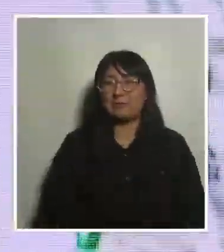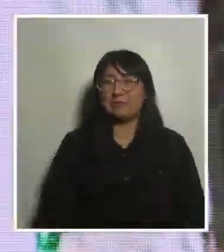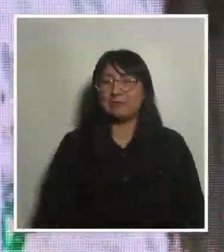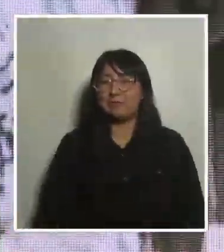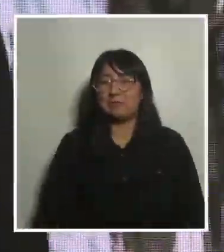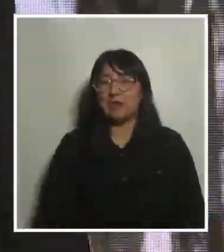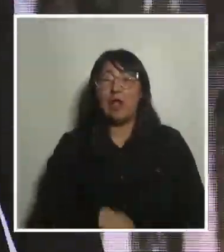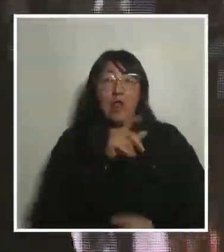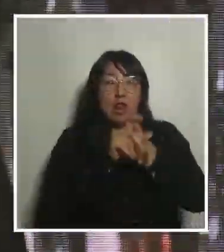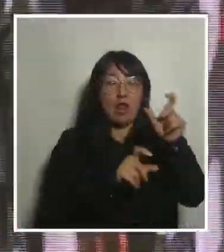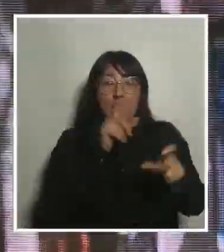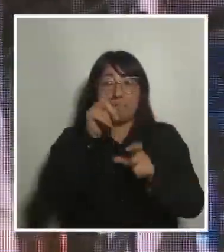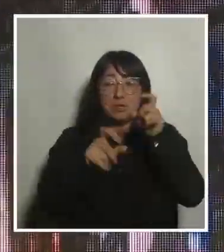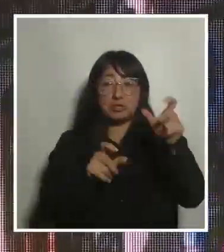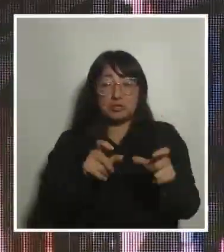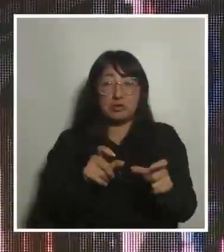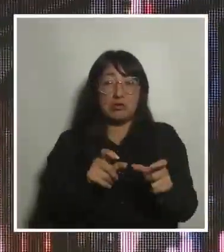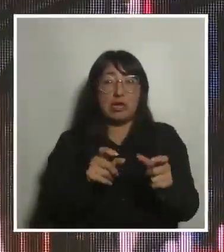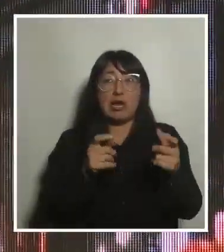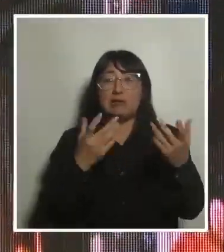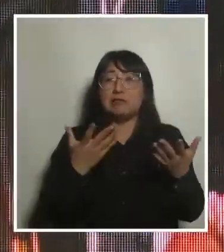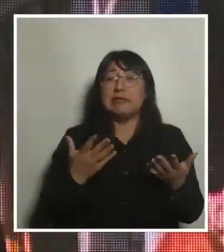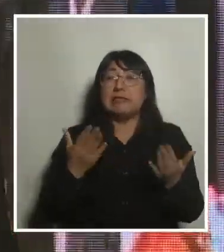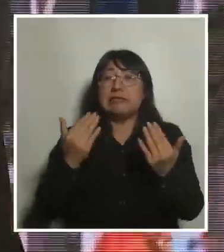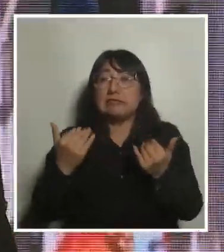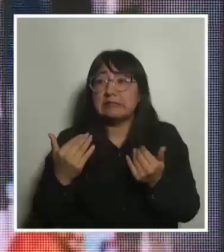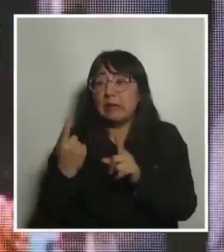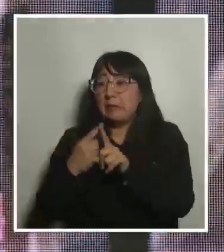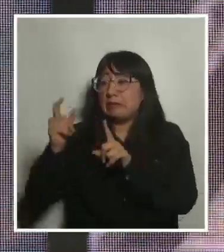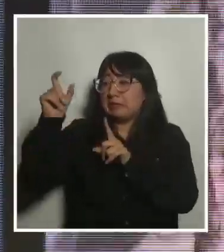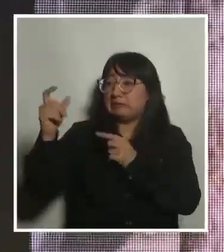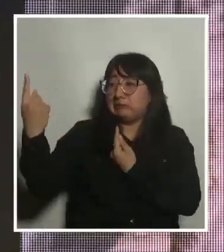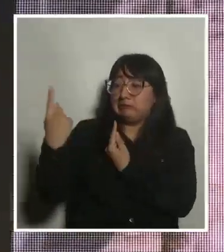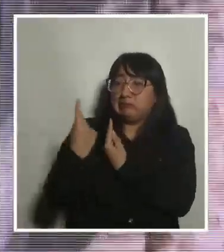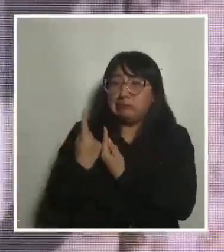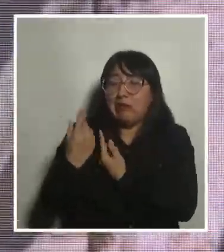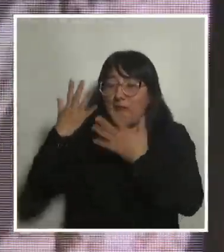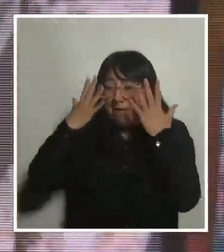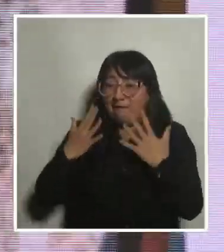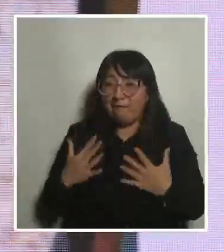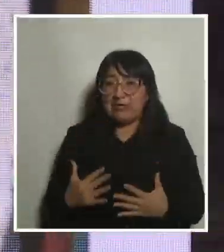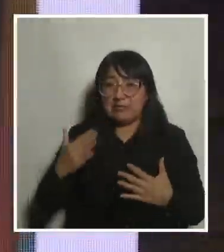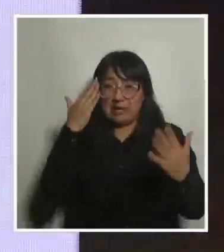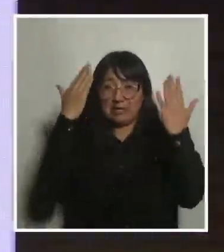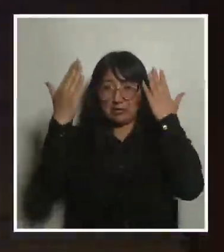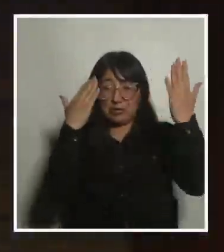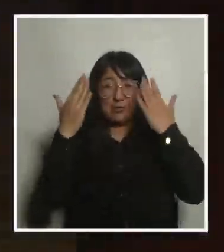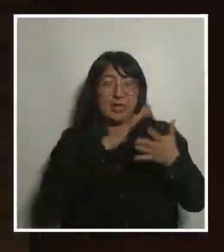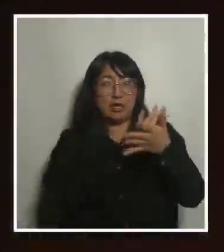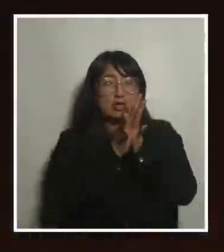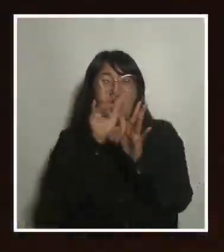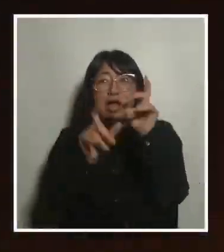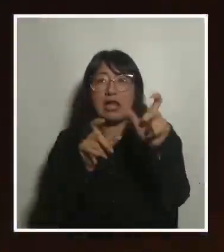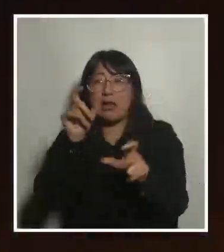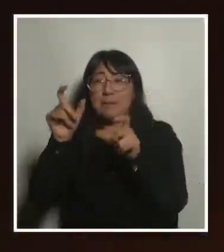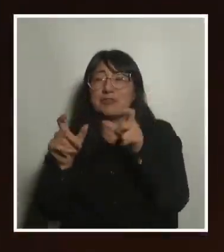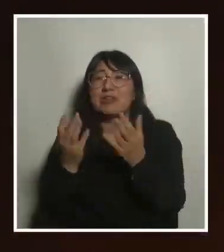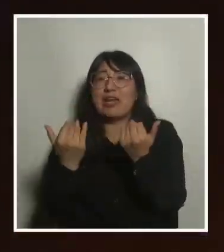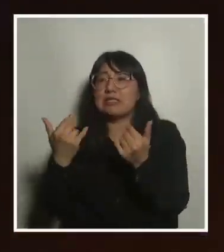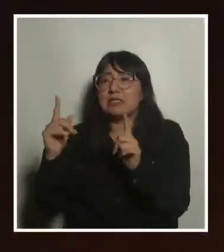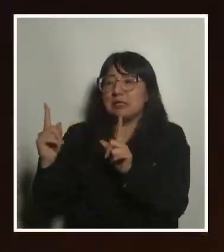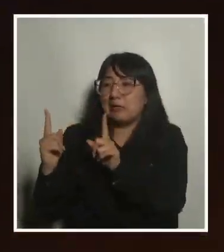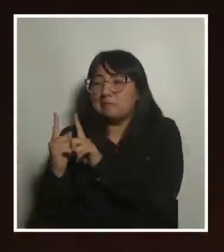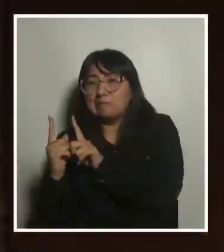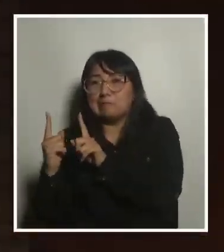Las personas dependemos física y emocionalmente del tiempo que nos dedican otras personas. Todo el mundo es interdependiente y